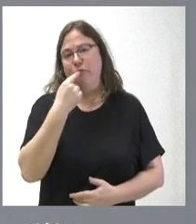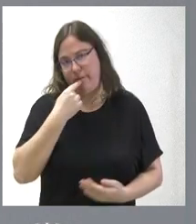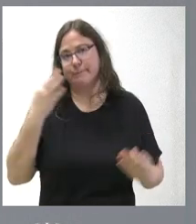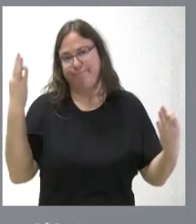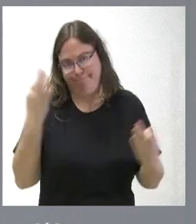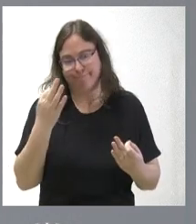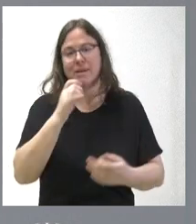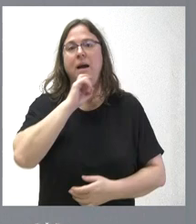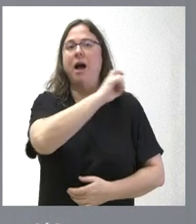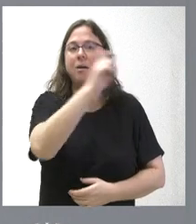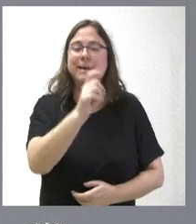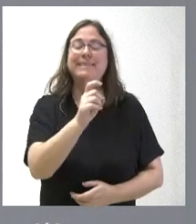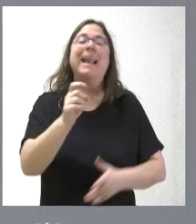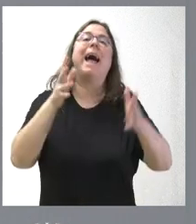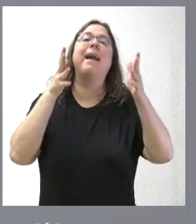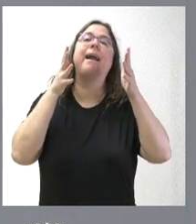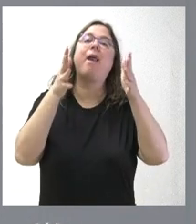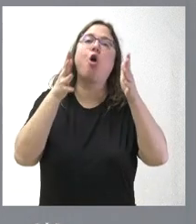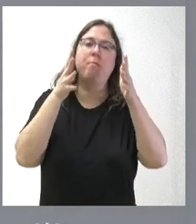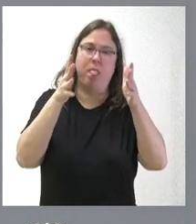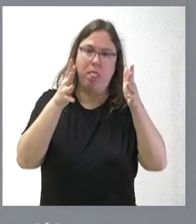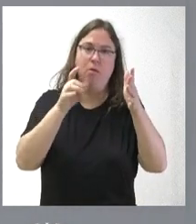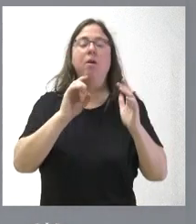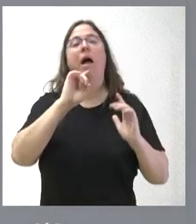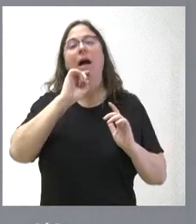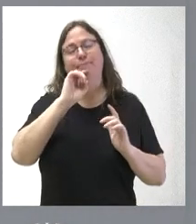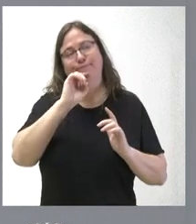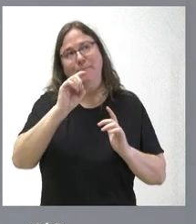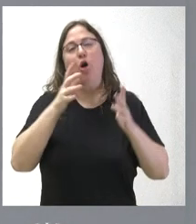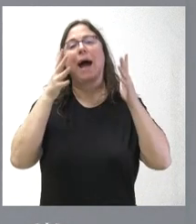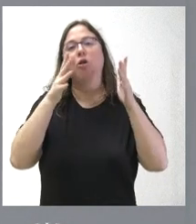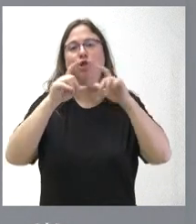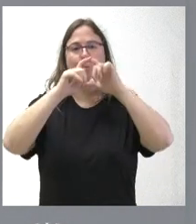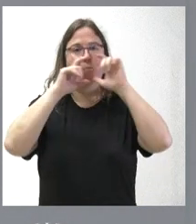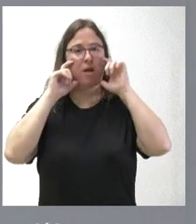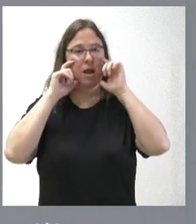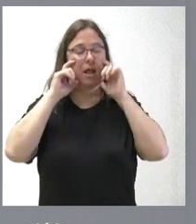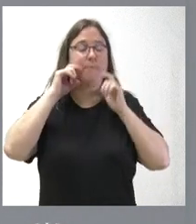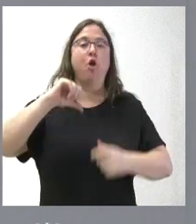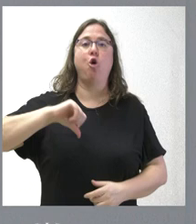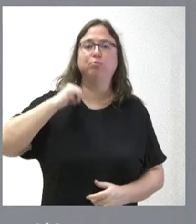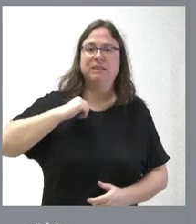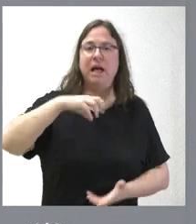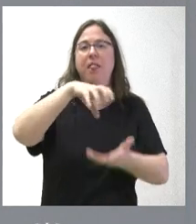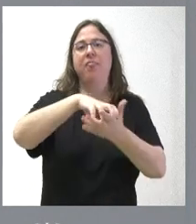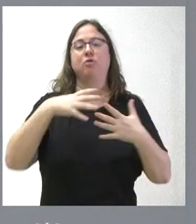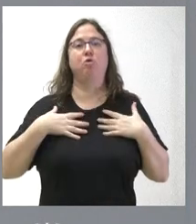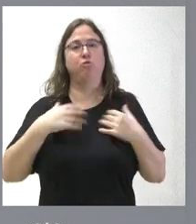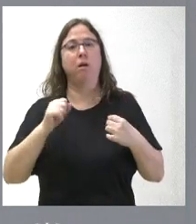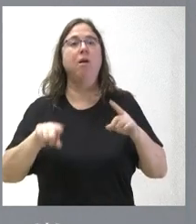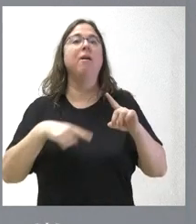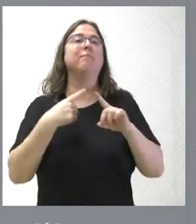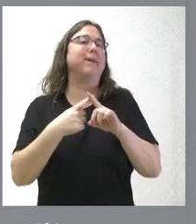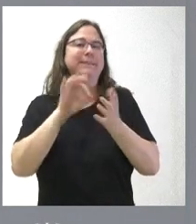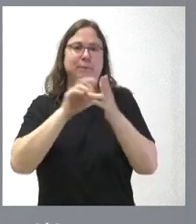la importancia de seguir recomendando el uso de mascarillas, ya no solamente en los centros sanitarios y hospitales, sino también en los centros de